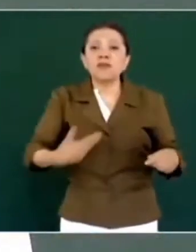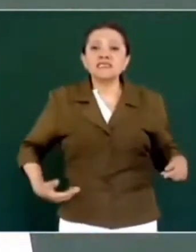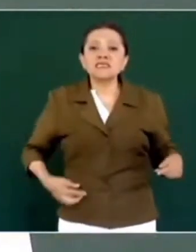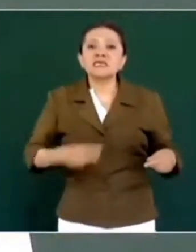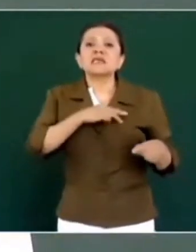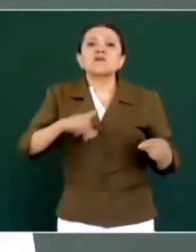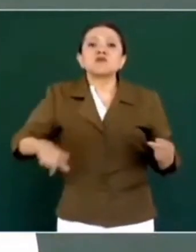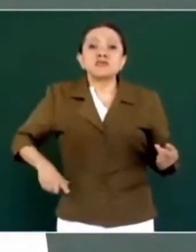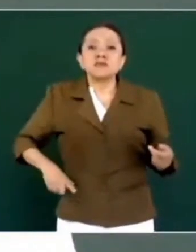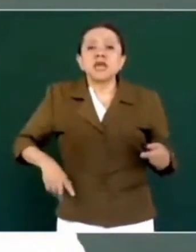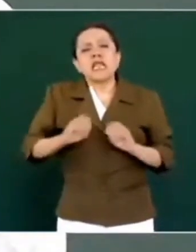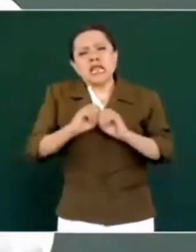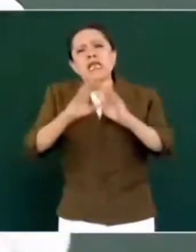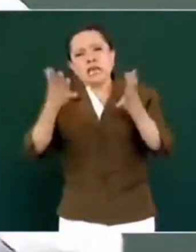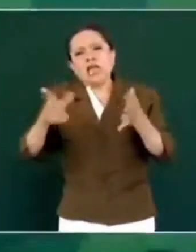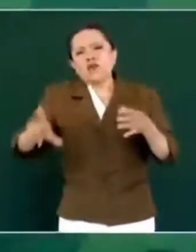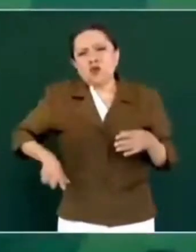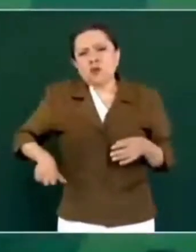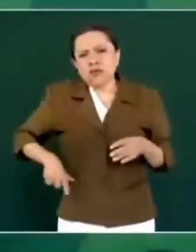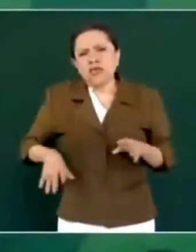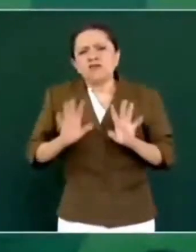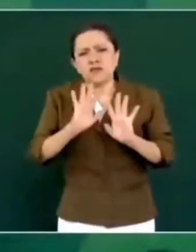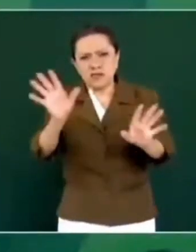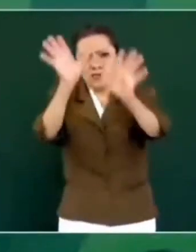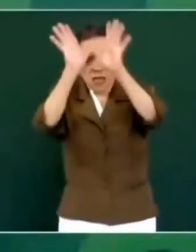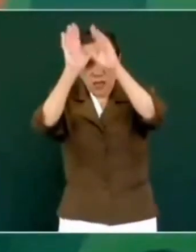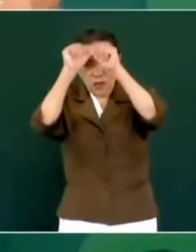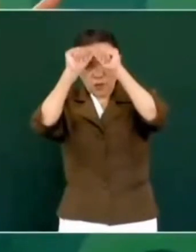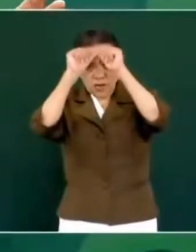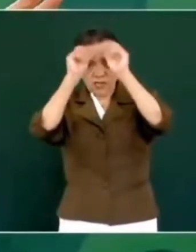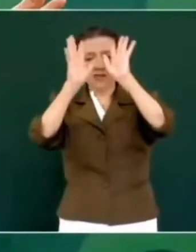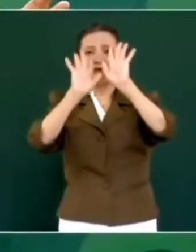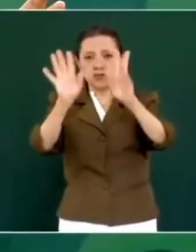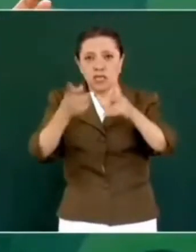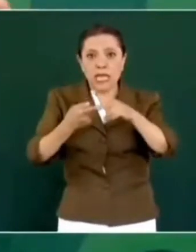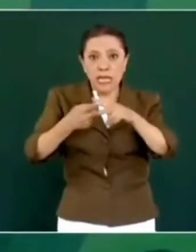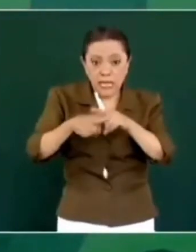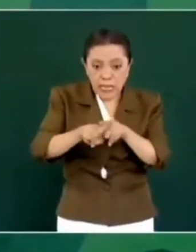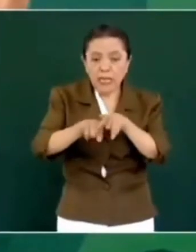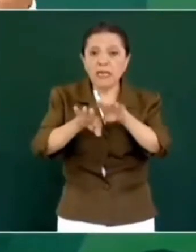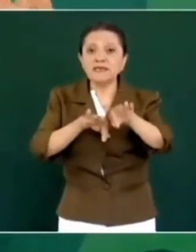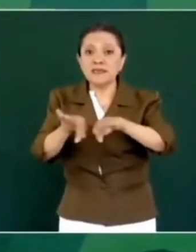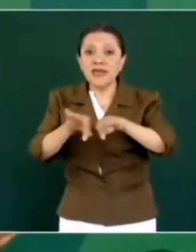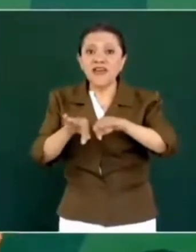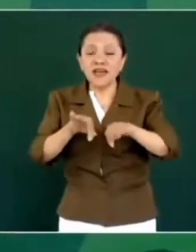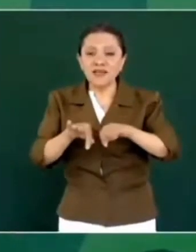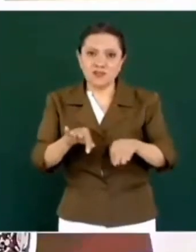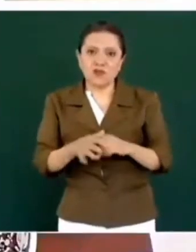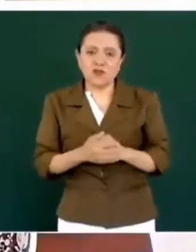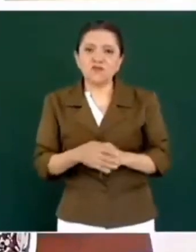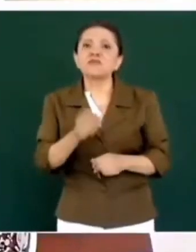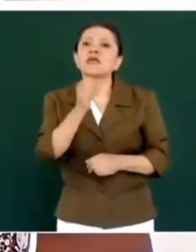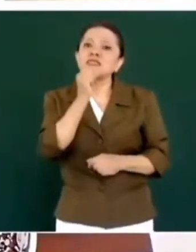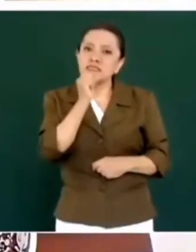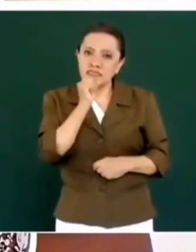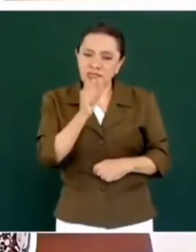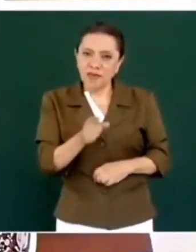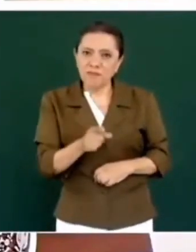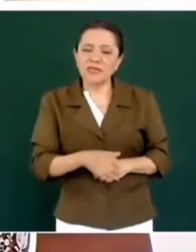luego la gobernadora. Ya se llegó a ese acuerdo. Ya están trabajando. Y también.